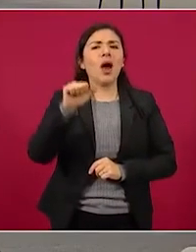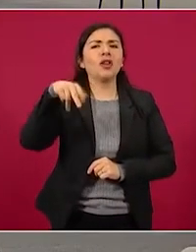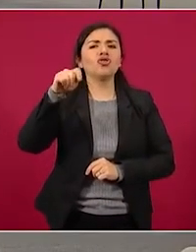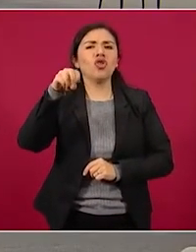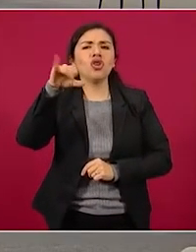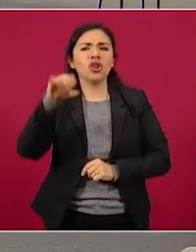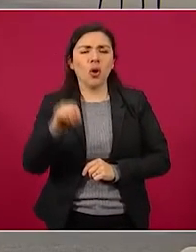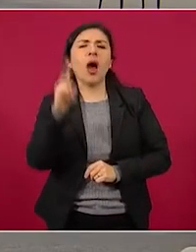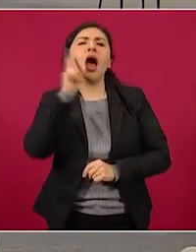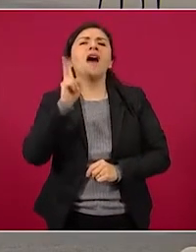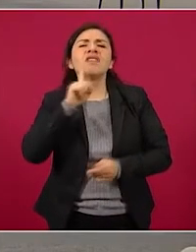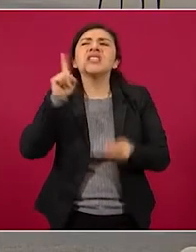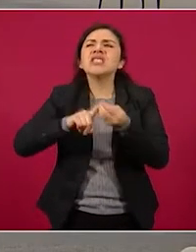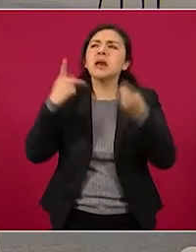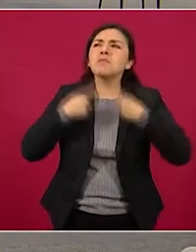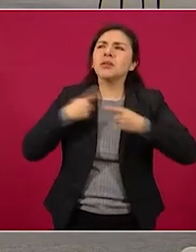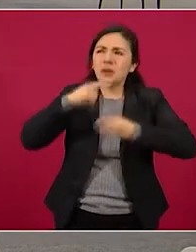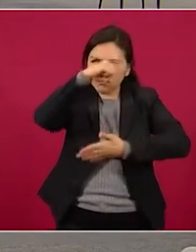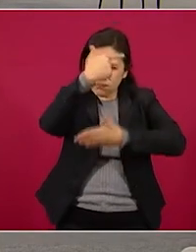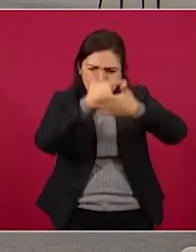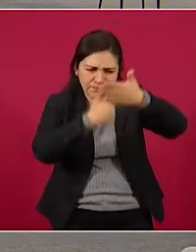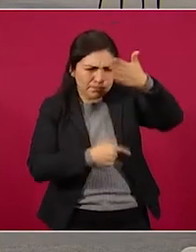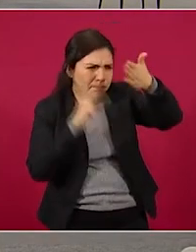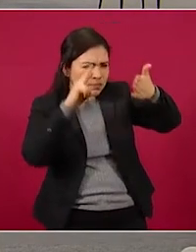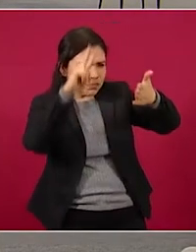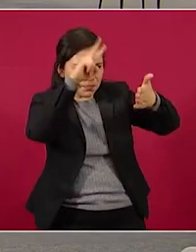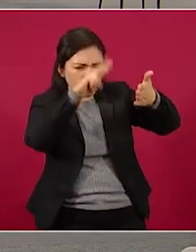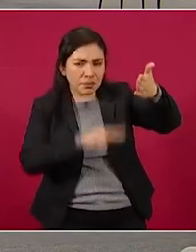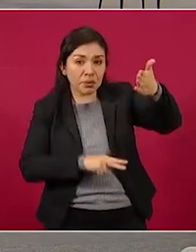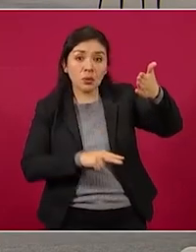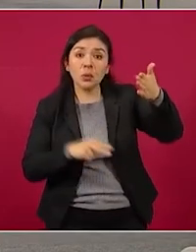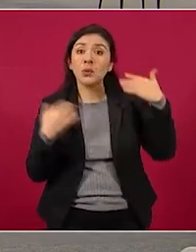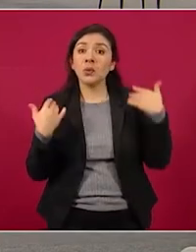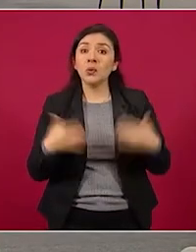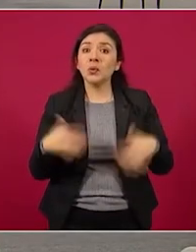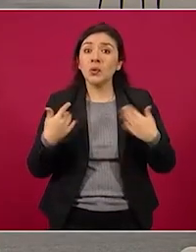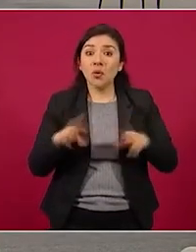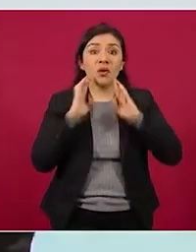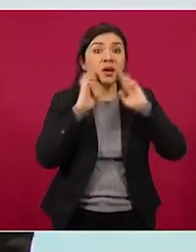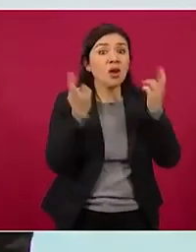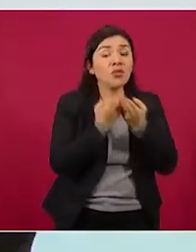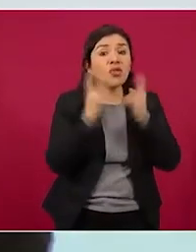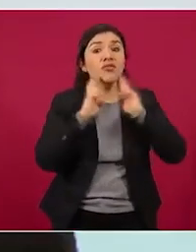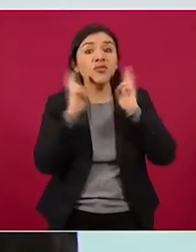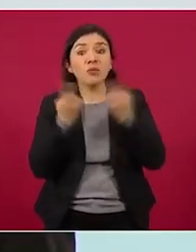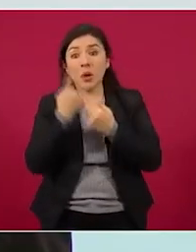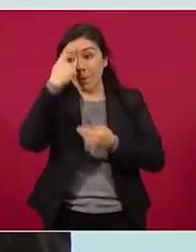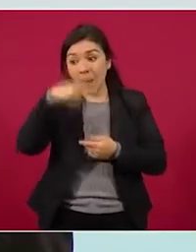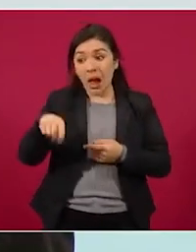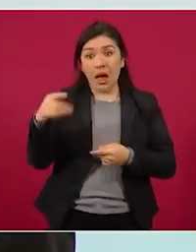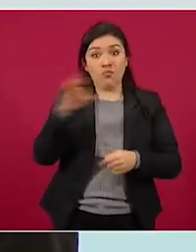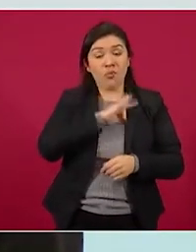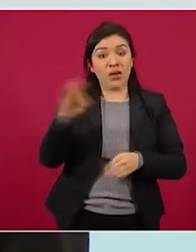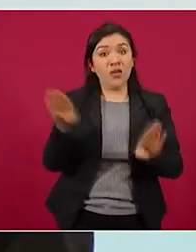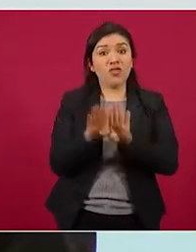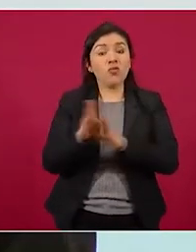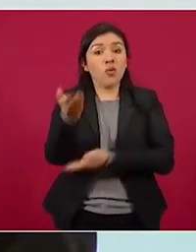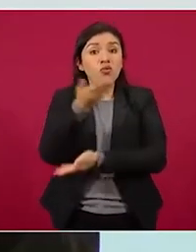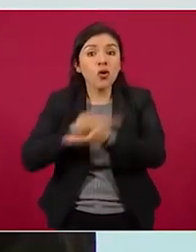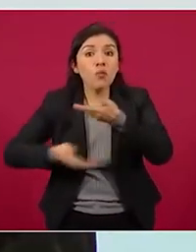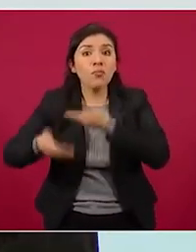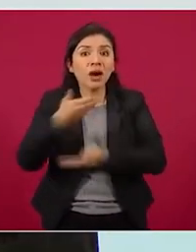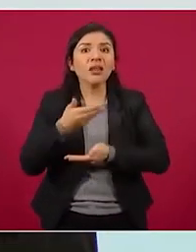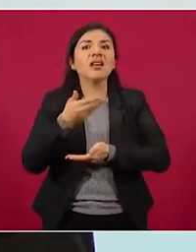documentó quiénes estaban conectados. Son loables las reuniones sociales para compartir